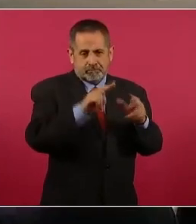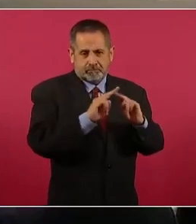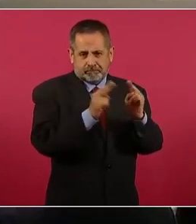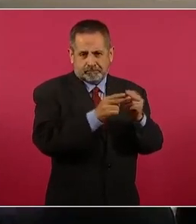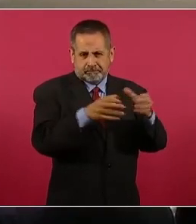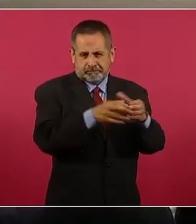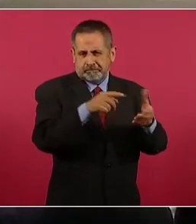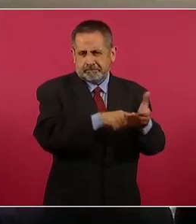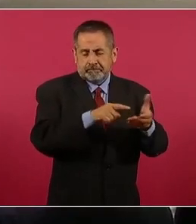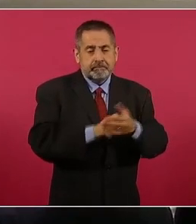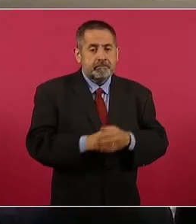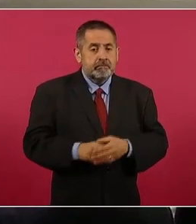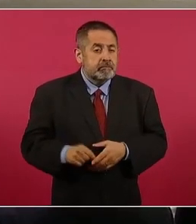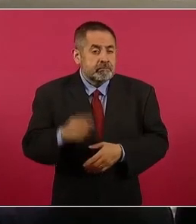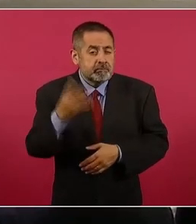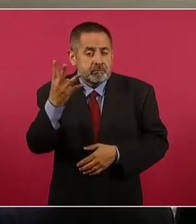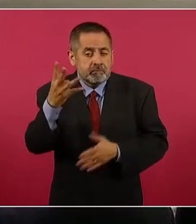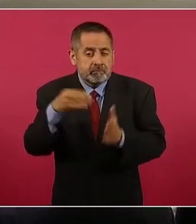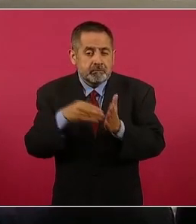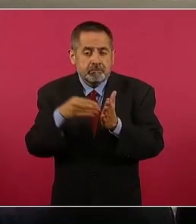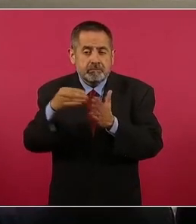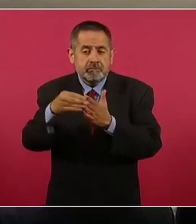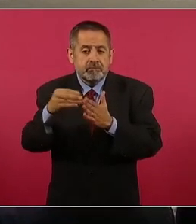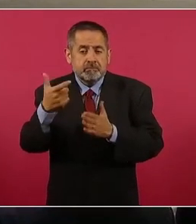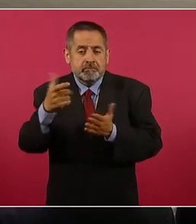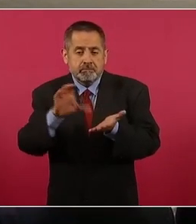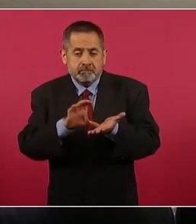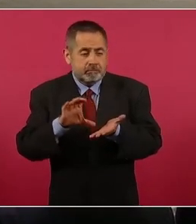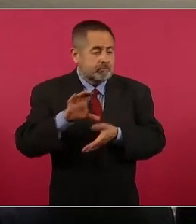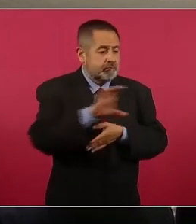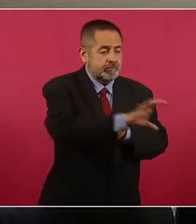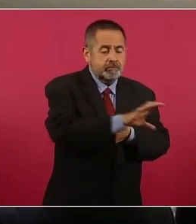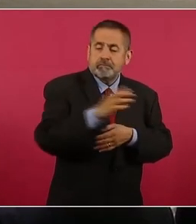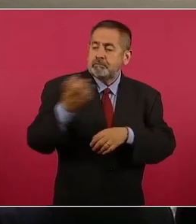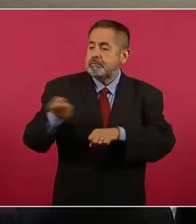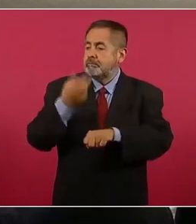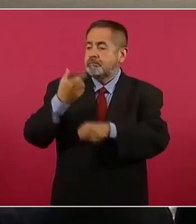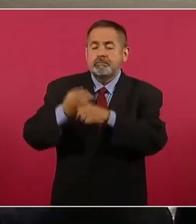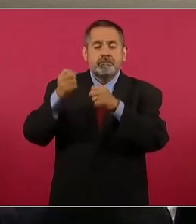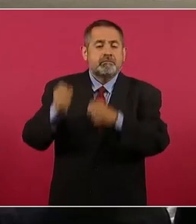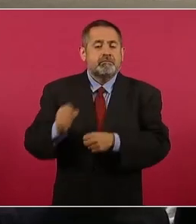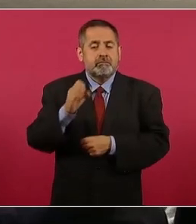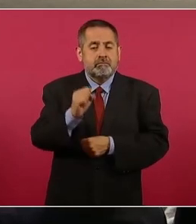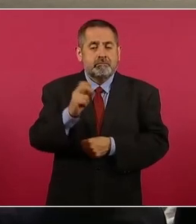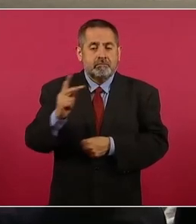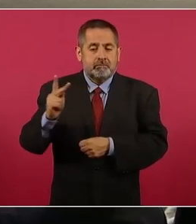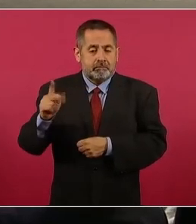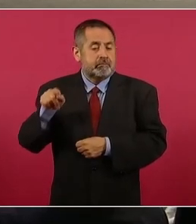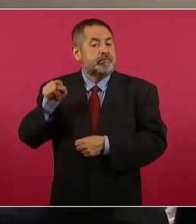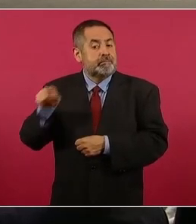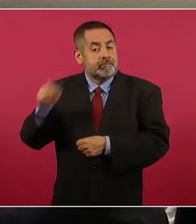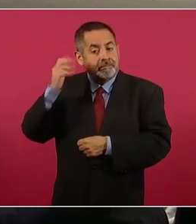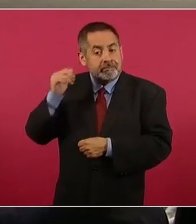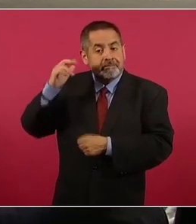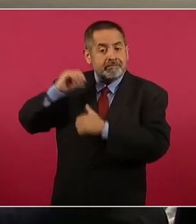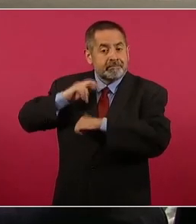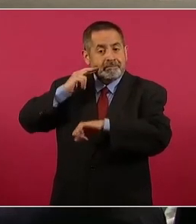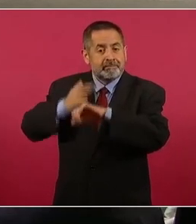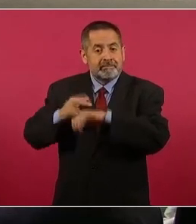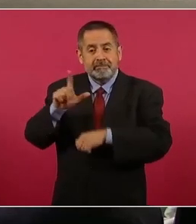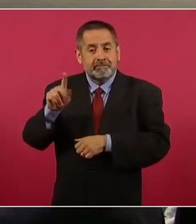recibió cuatro millones de pesos de la Secretaría de Seguridad Pública cuando Genaro García Luna era su titular.